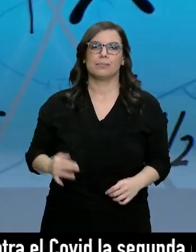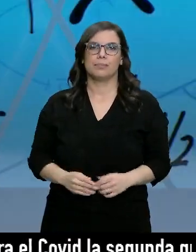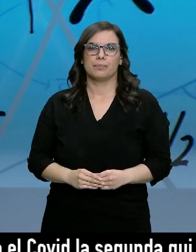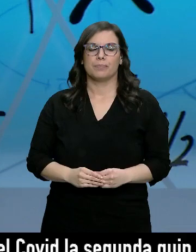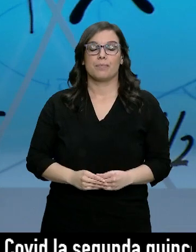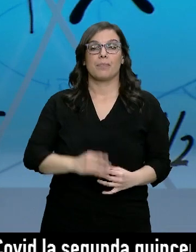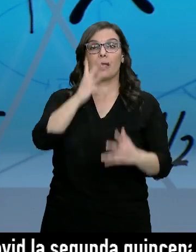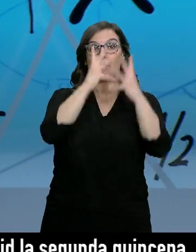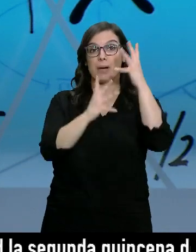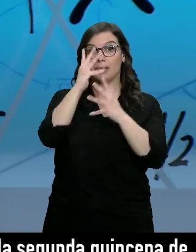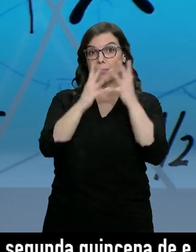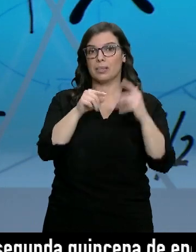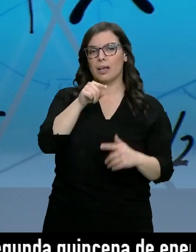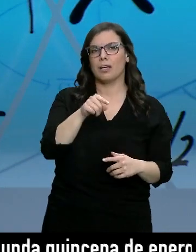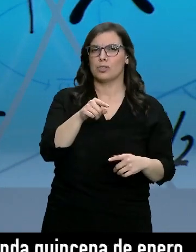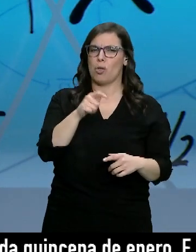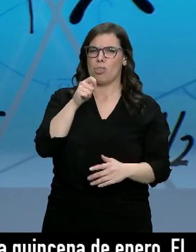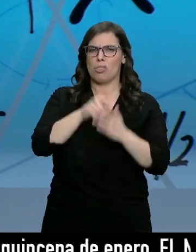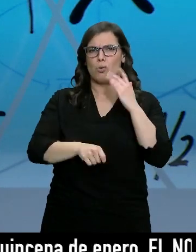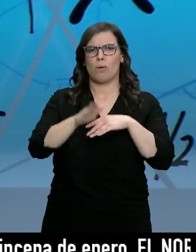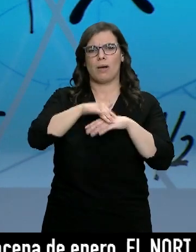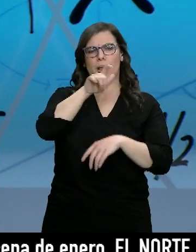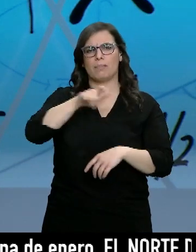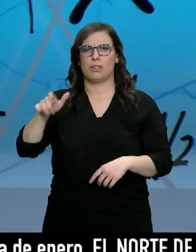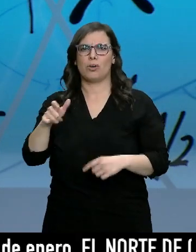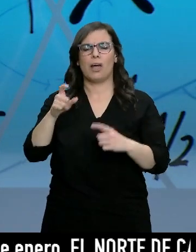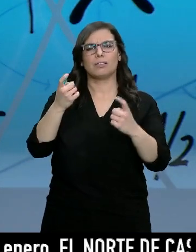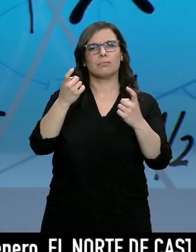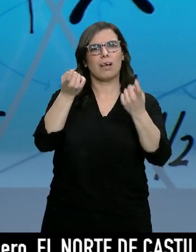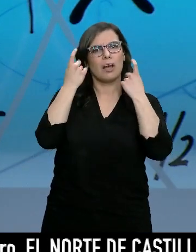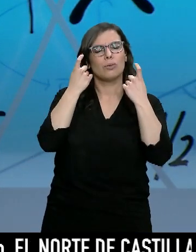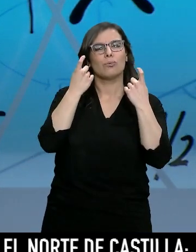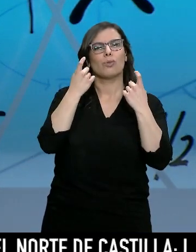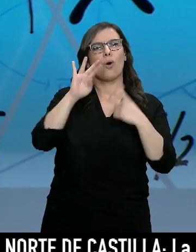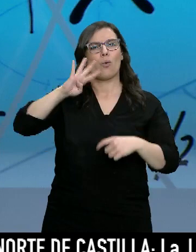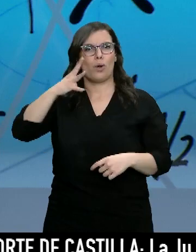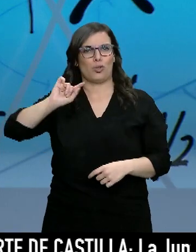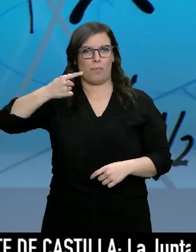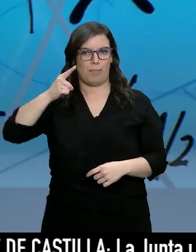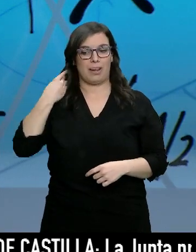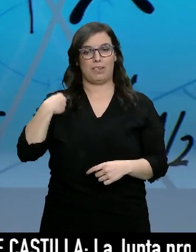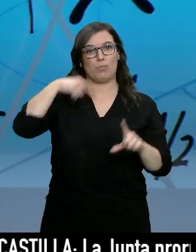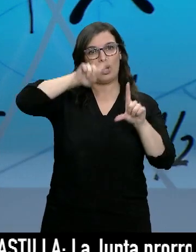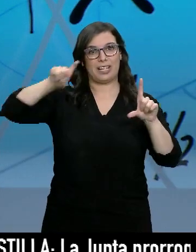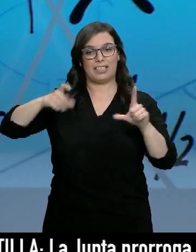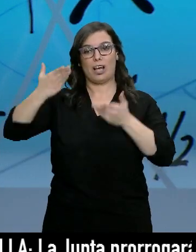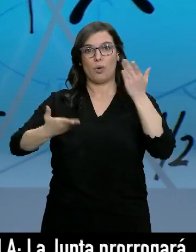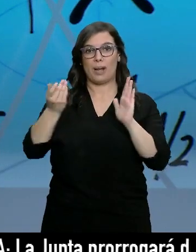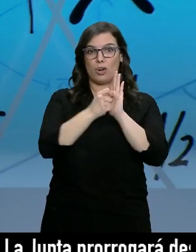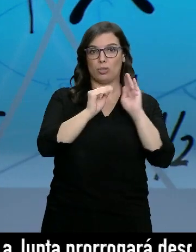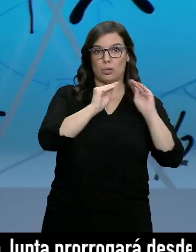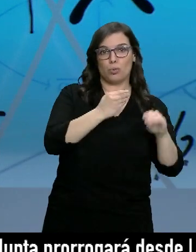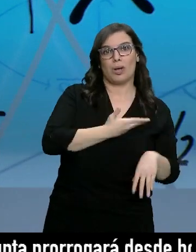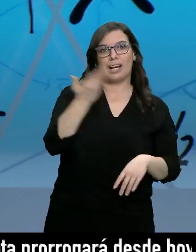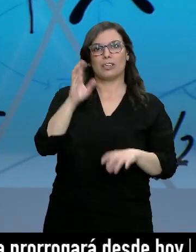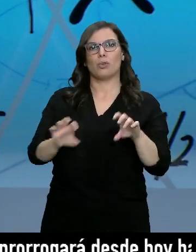Las matemáticas son un hueso para los alumnos de cuarto de primaria. Así lo confirman las estadísticas que comparan sus notas con las del